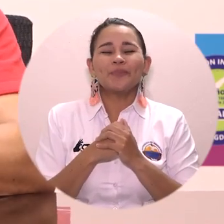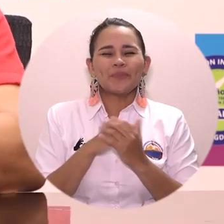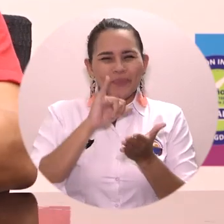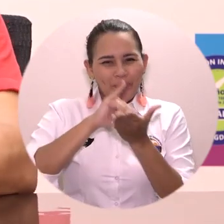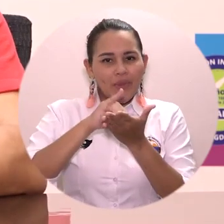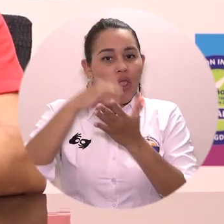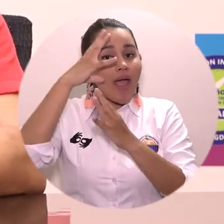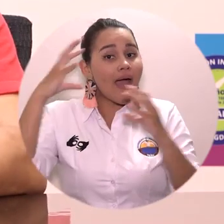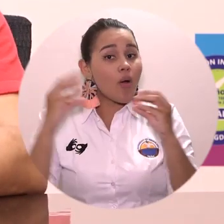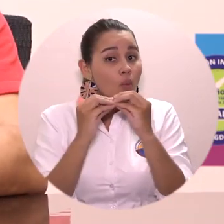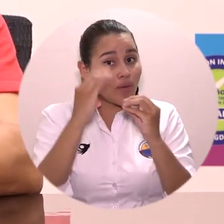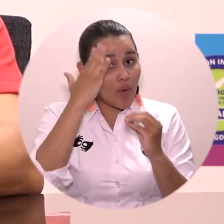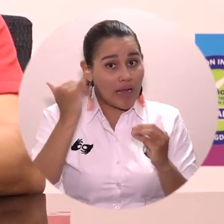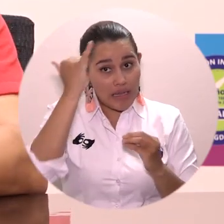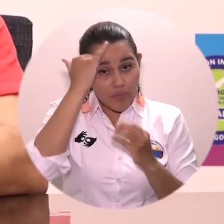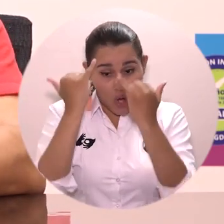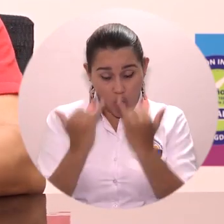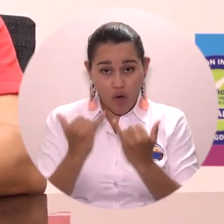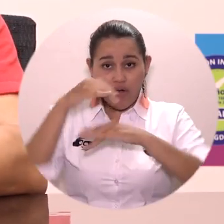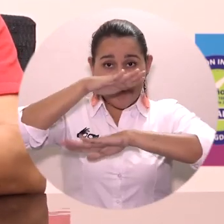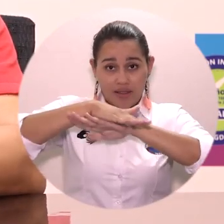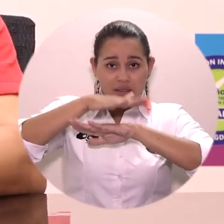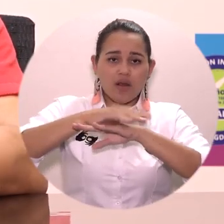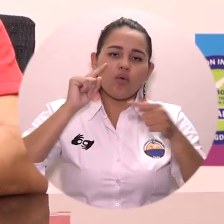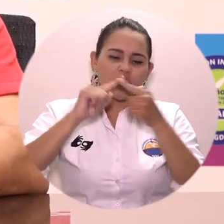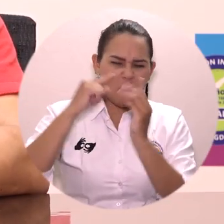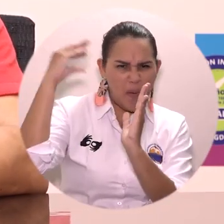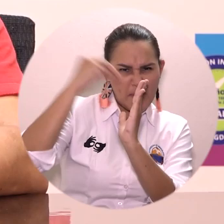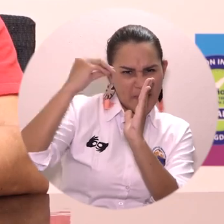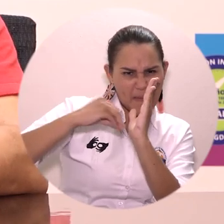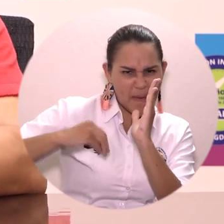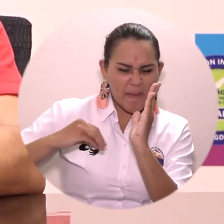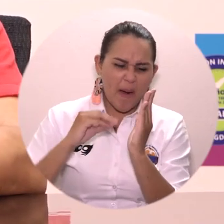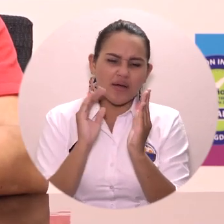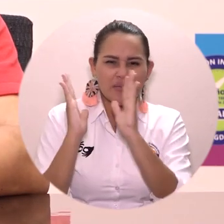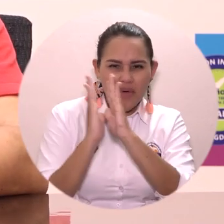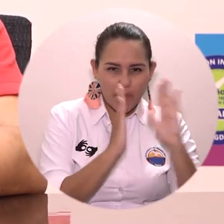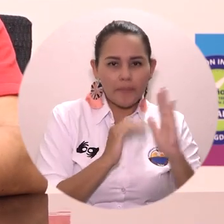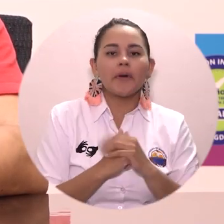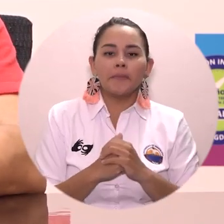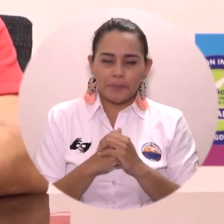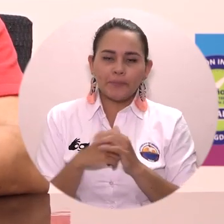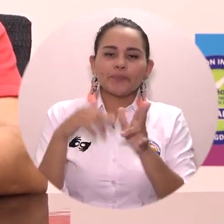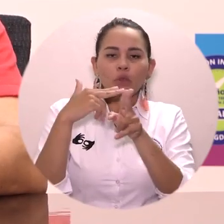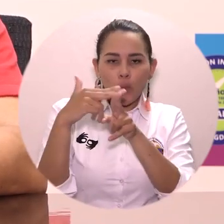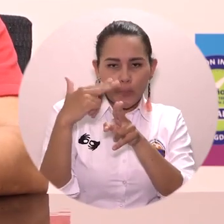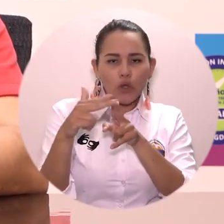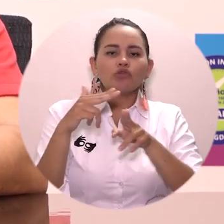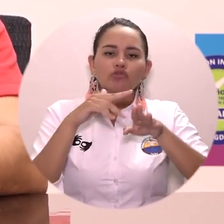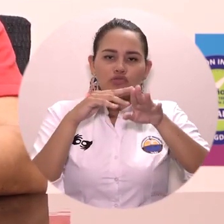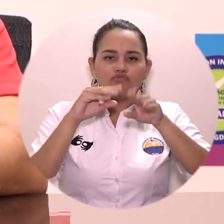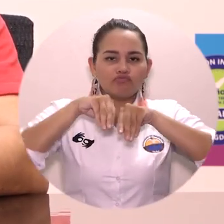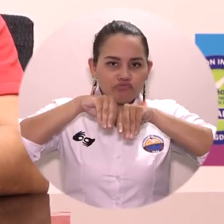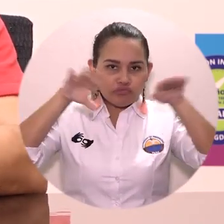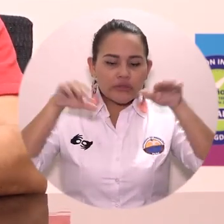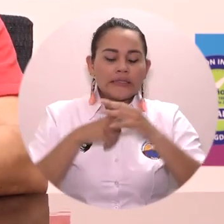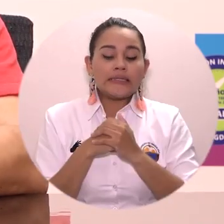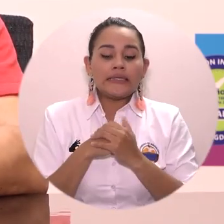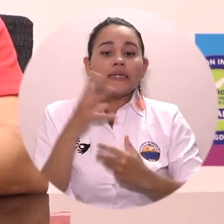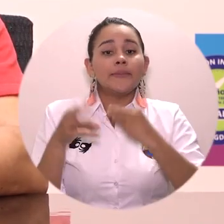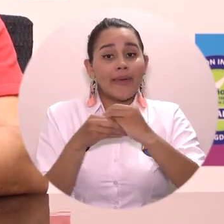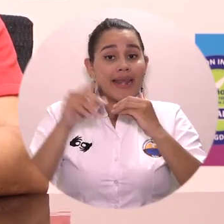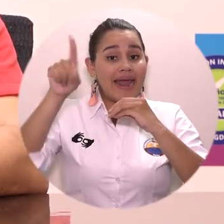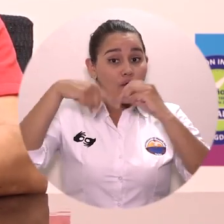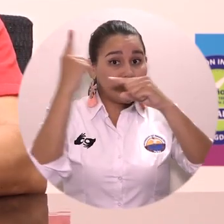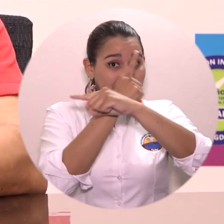El acuerdo académico está en construcción esta tarde y precisamente en el entorno virtual del Consejo Académico se expedirá esa reglamentación. La próxima